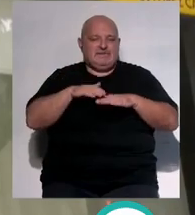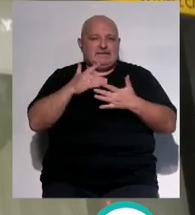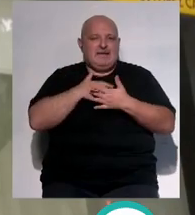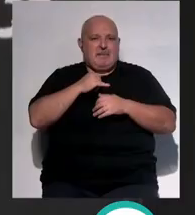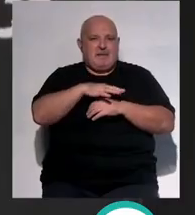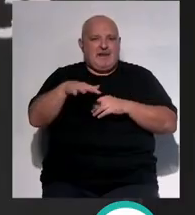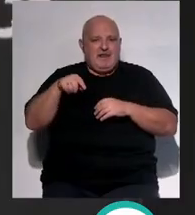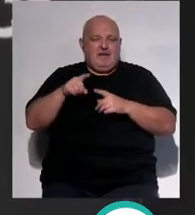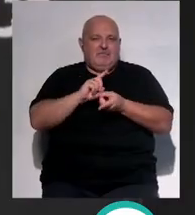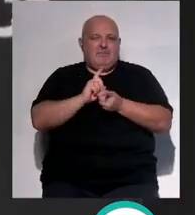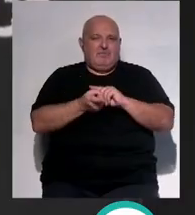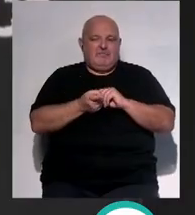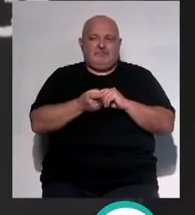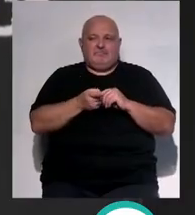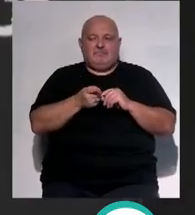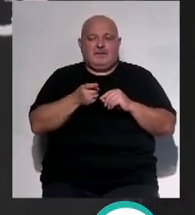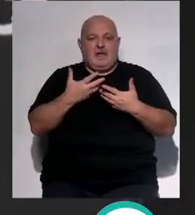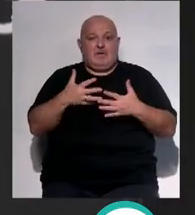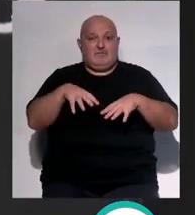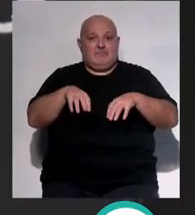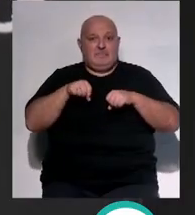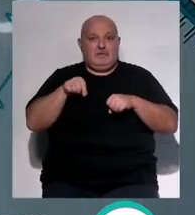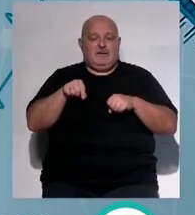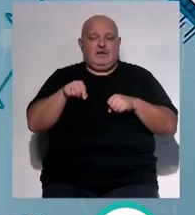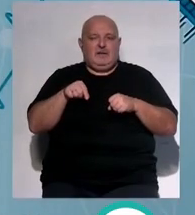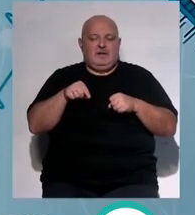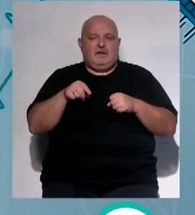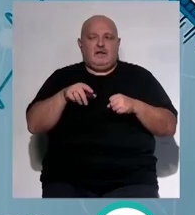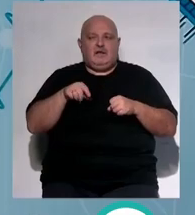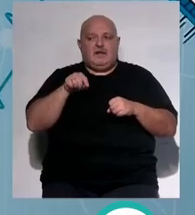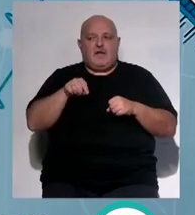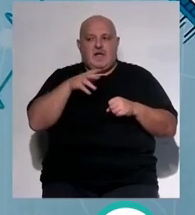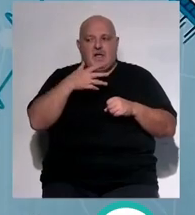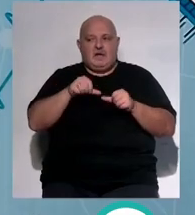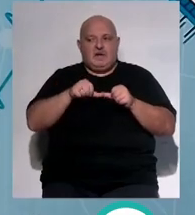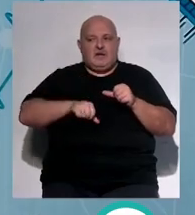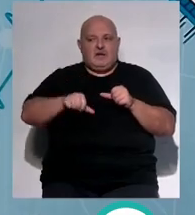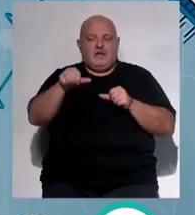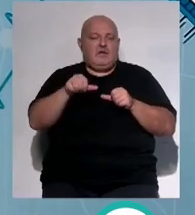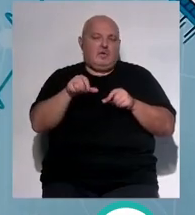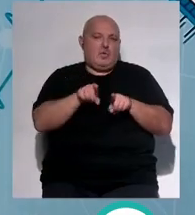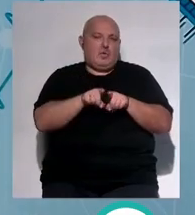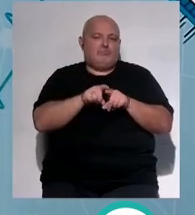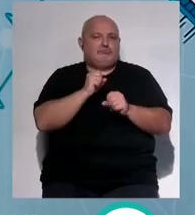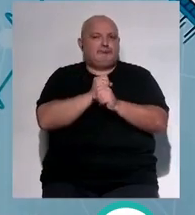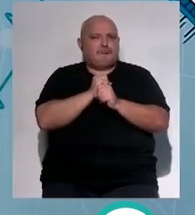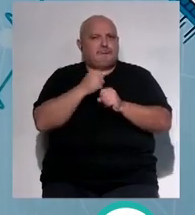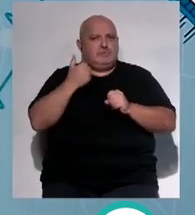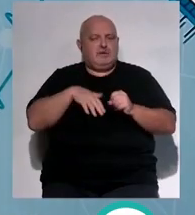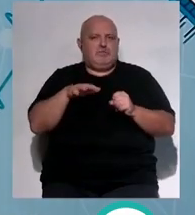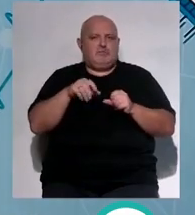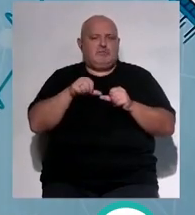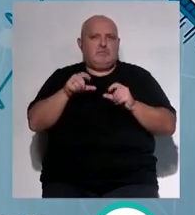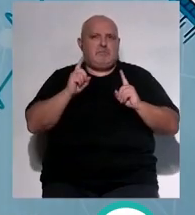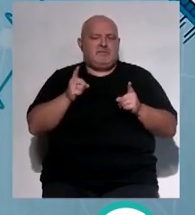María del Mar comienzo de la calle Santa María de la Cabeza creo que está ahora mismo están trabajando ya ahí ¿qué